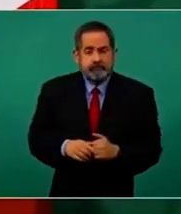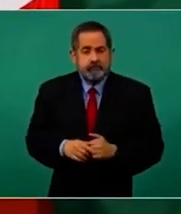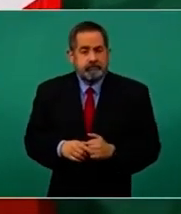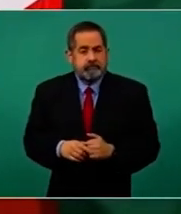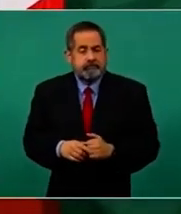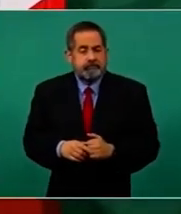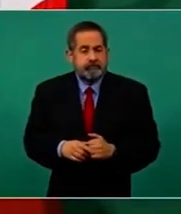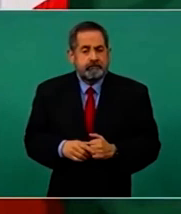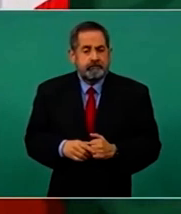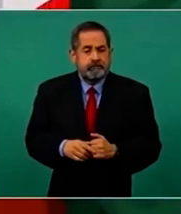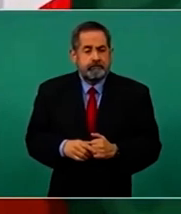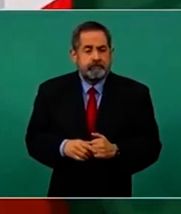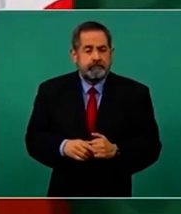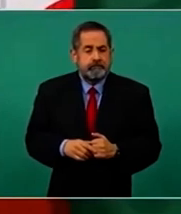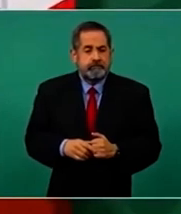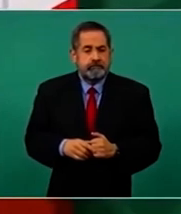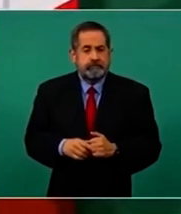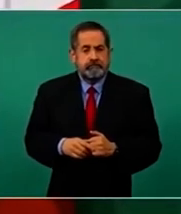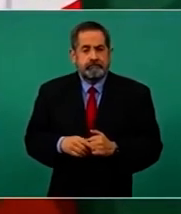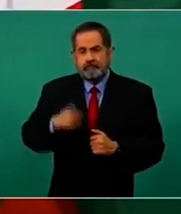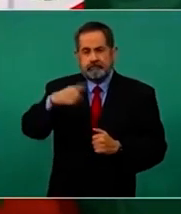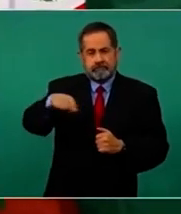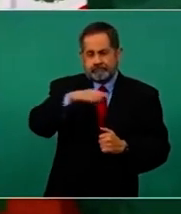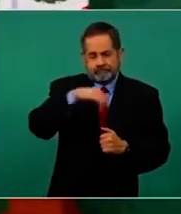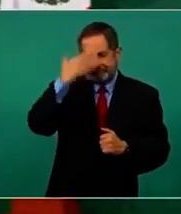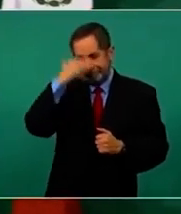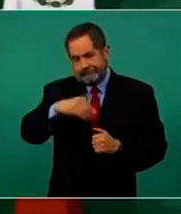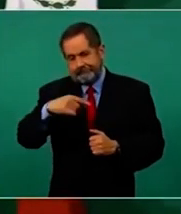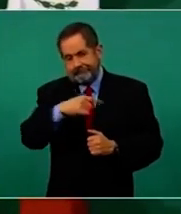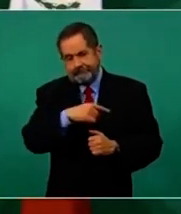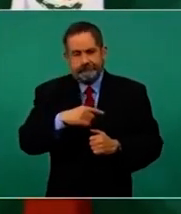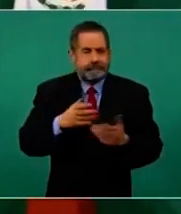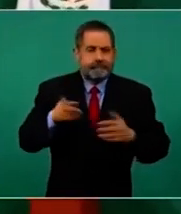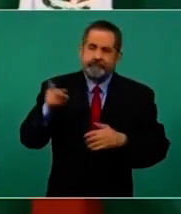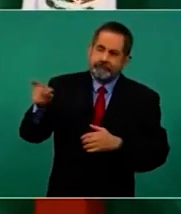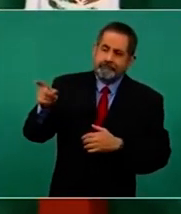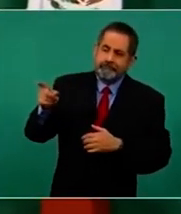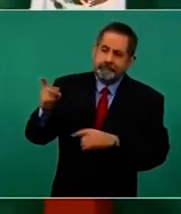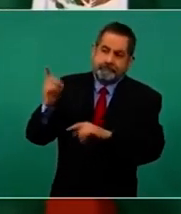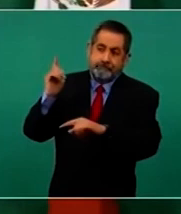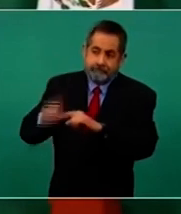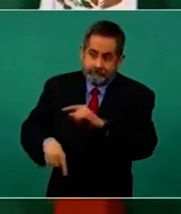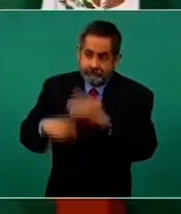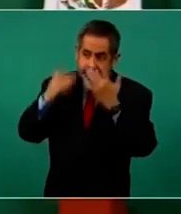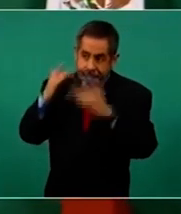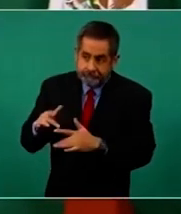quien ya saben ustedes, o que renuncie.